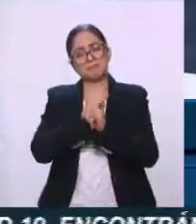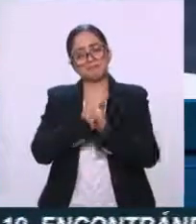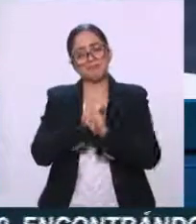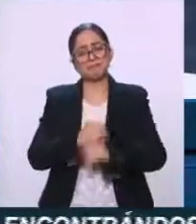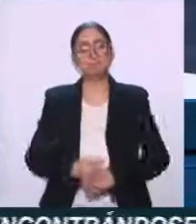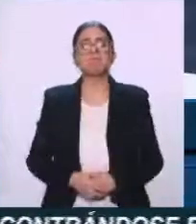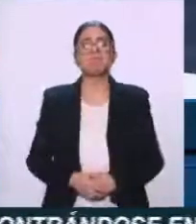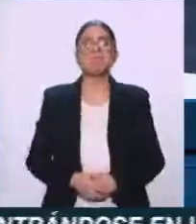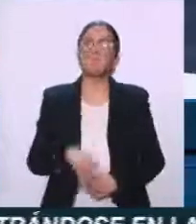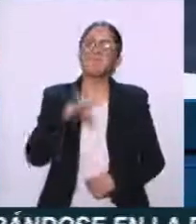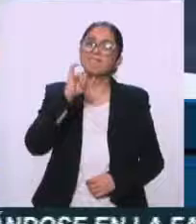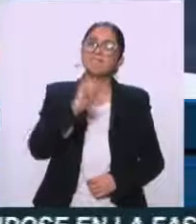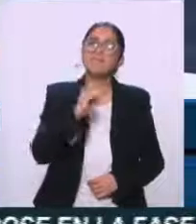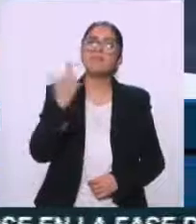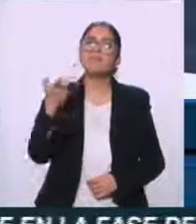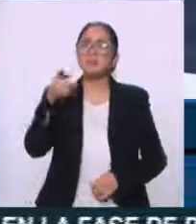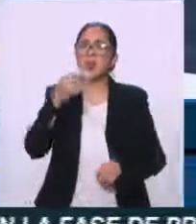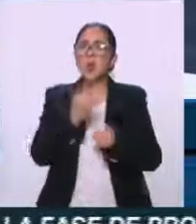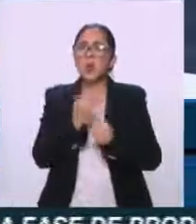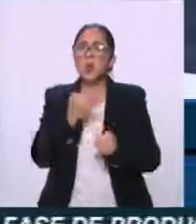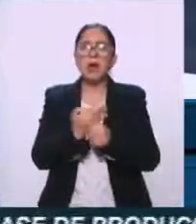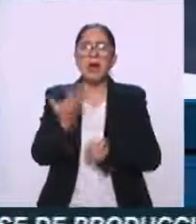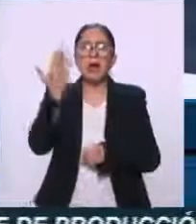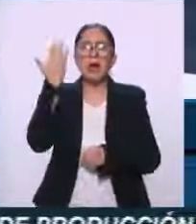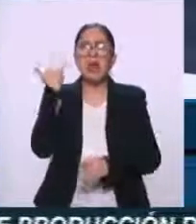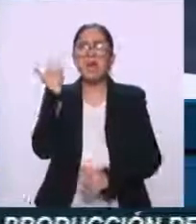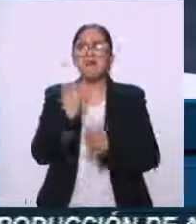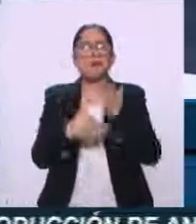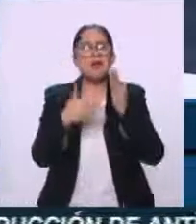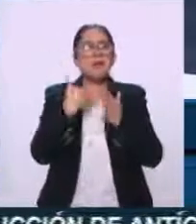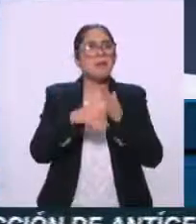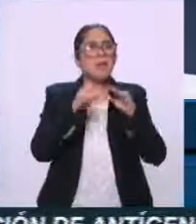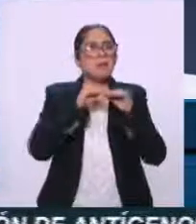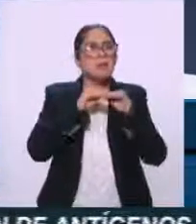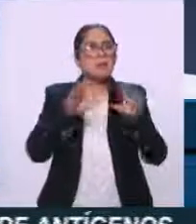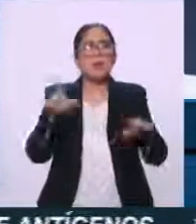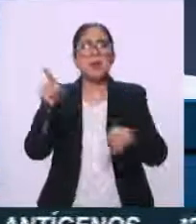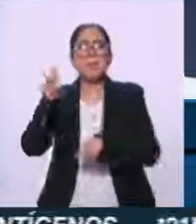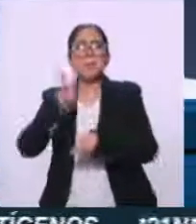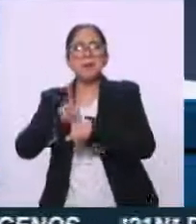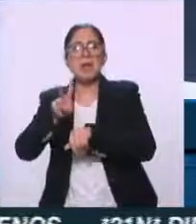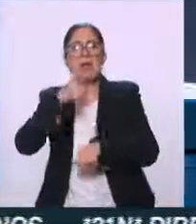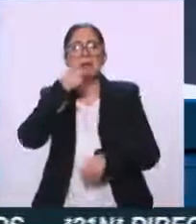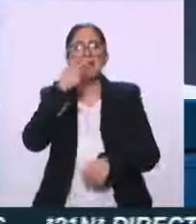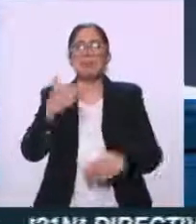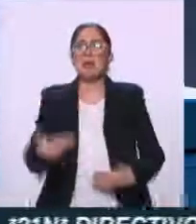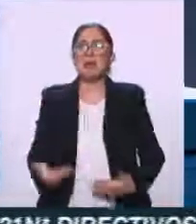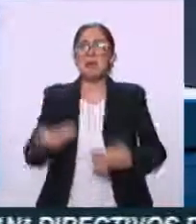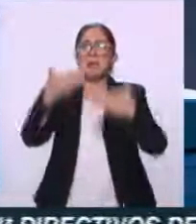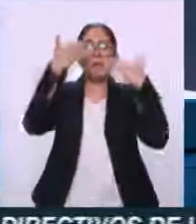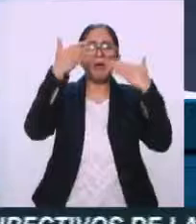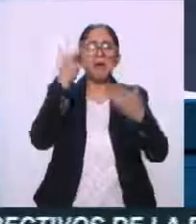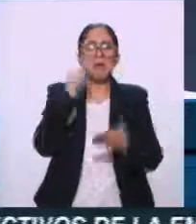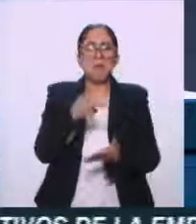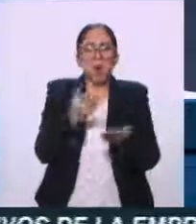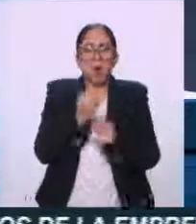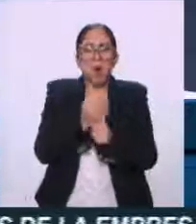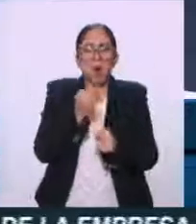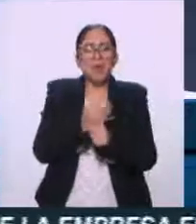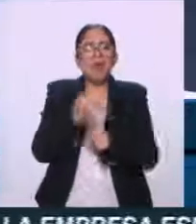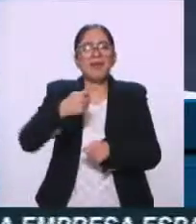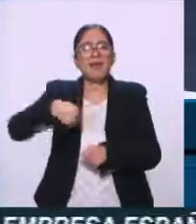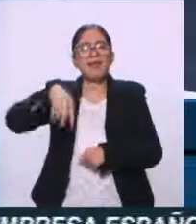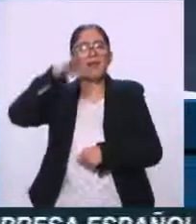pasado, ¿no?, que recibiéramos voz de esta magnitud y con estos mensajes desde Venezuela. Hablas sobre las bardas, pero pues ya se están diversificando, les sale más